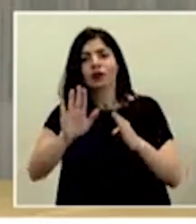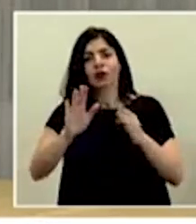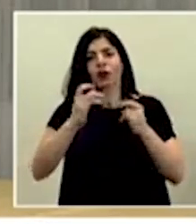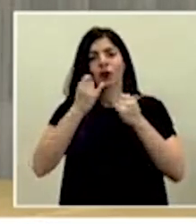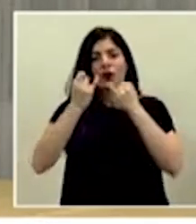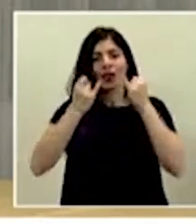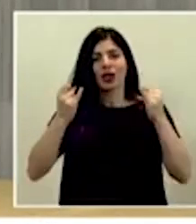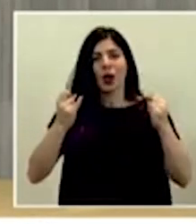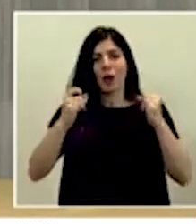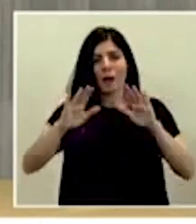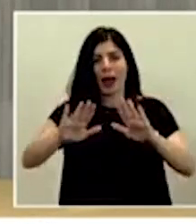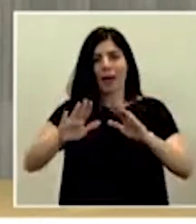idioma indígena localmente.